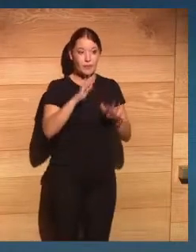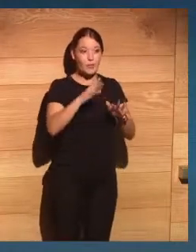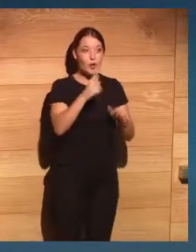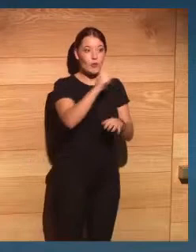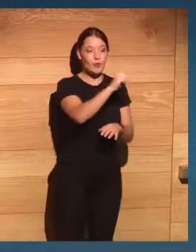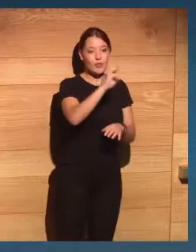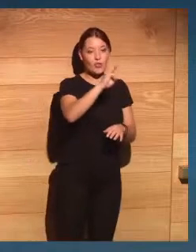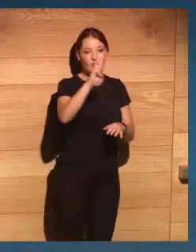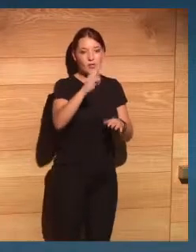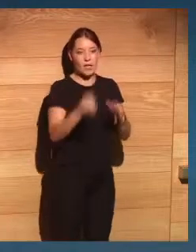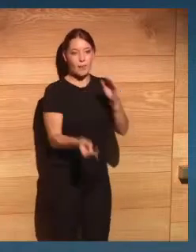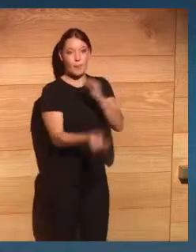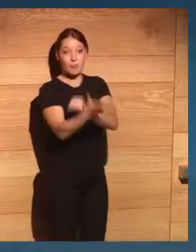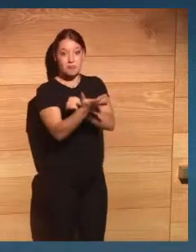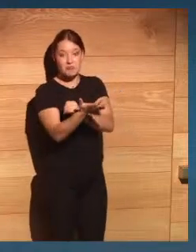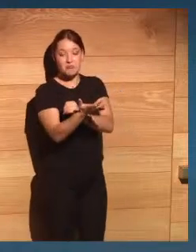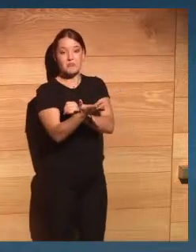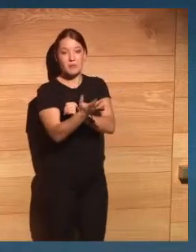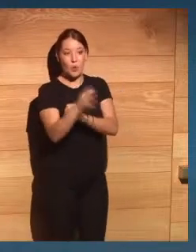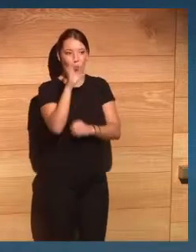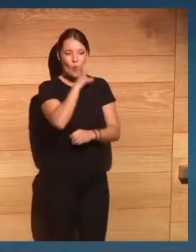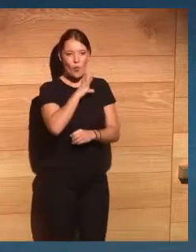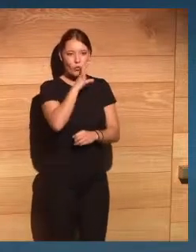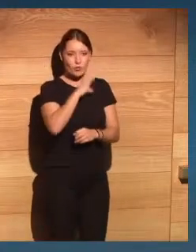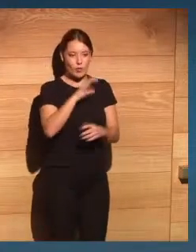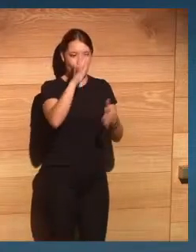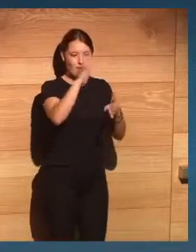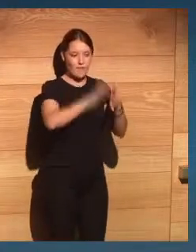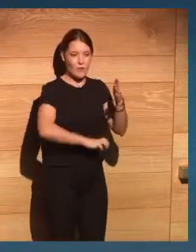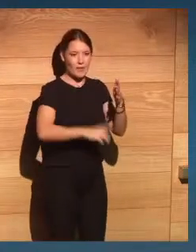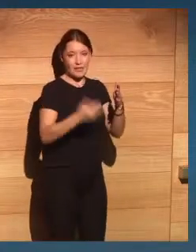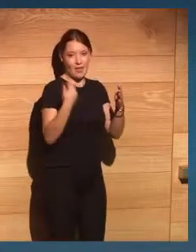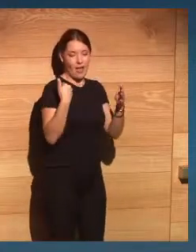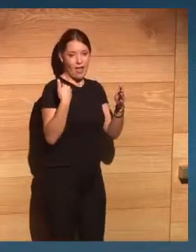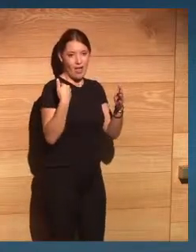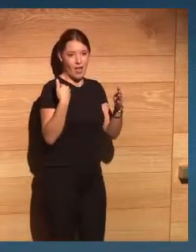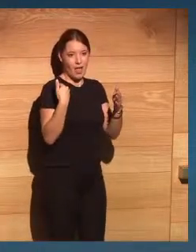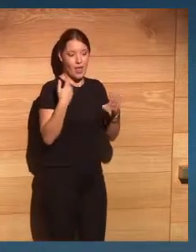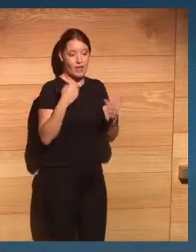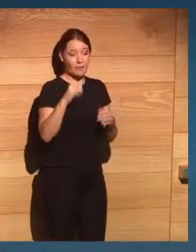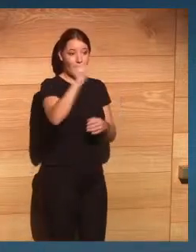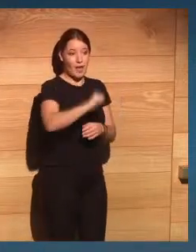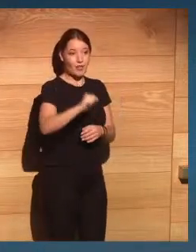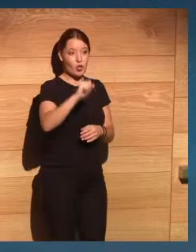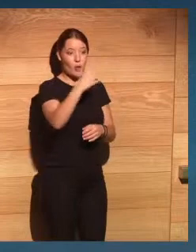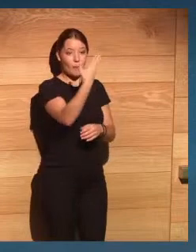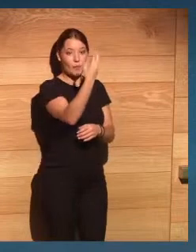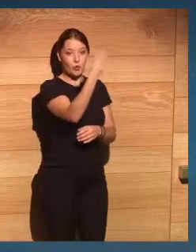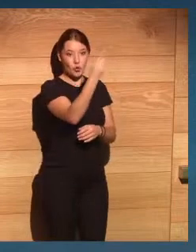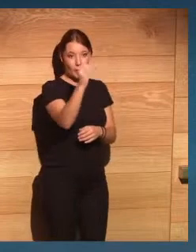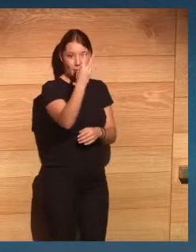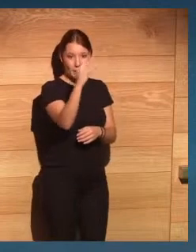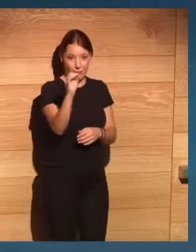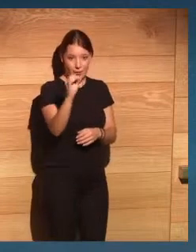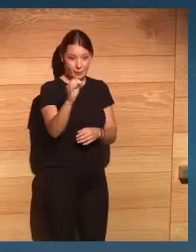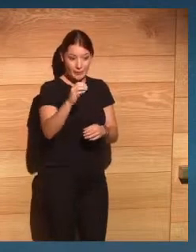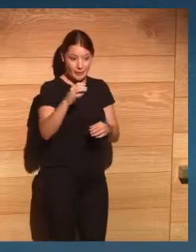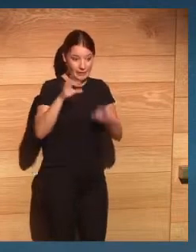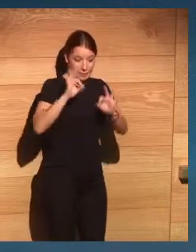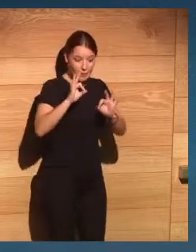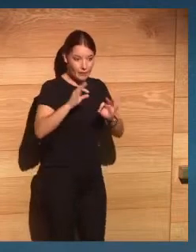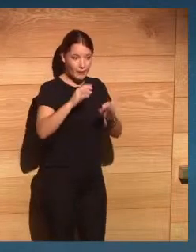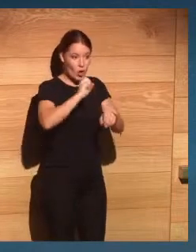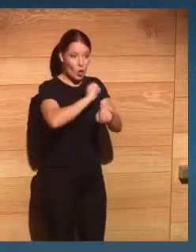pero curiosamente en el informe que ha salido recientemente del año 2020 y precisamente por el COVID-19